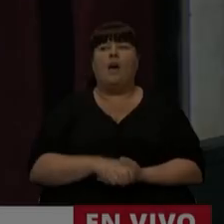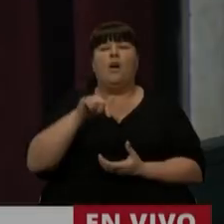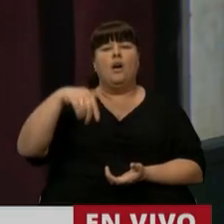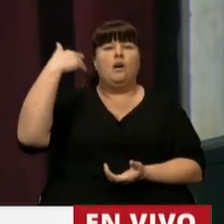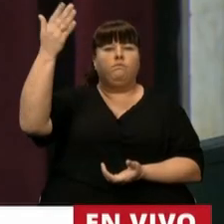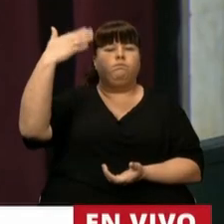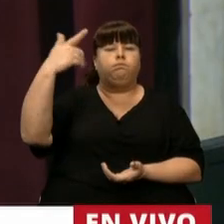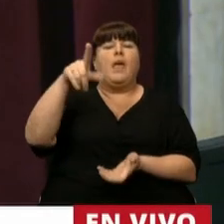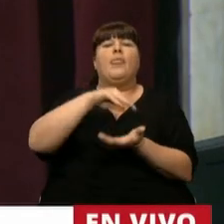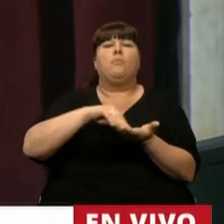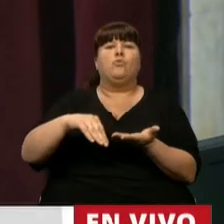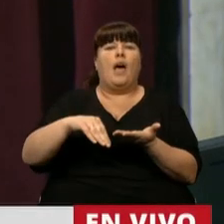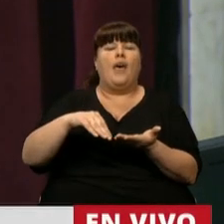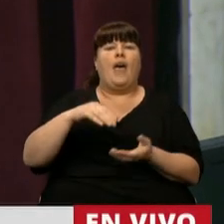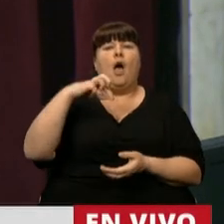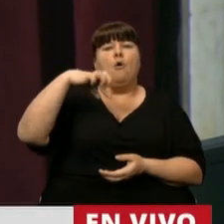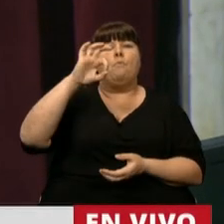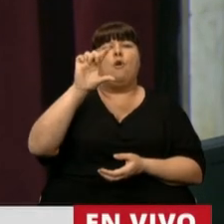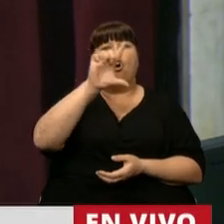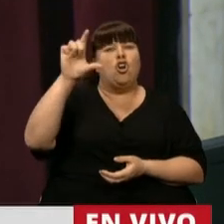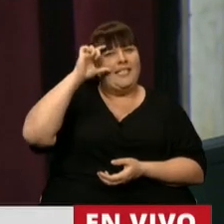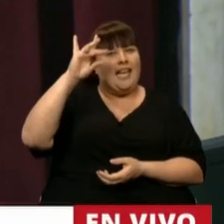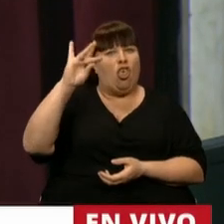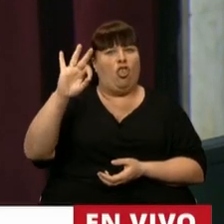Tiene la palabra la diputada Carmen Polledo.